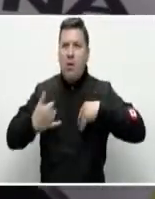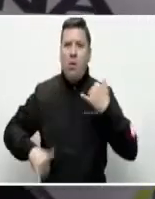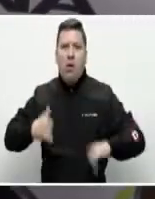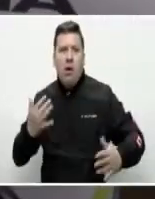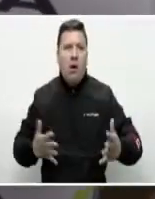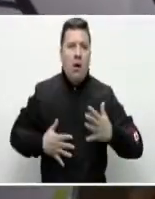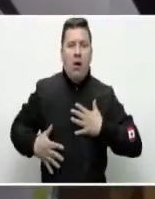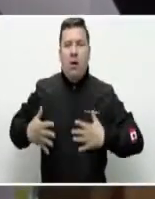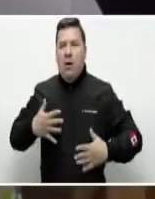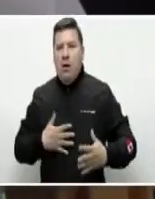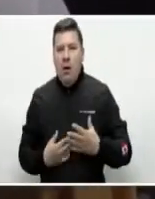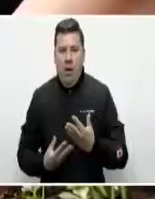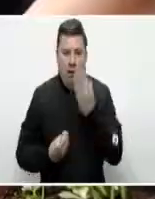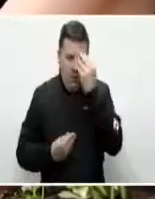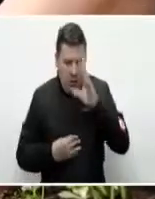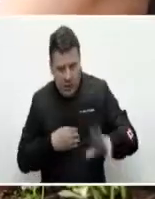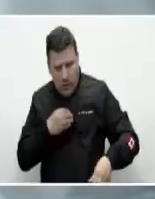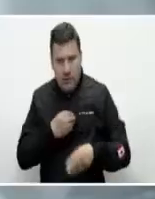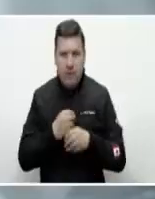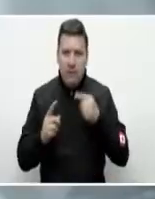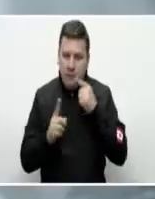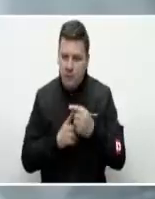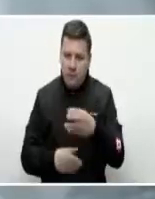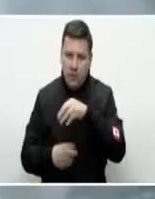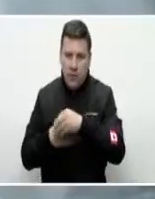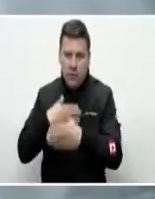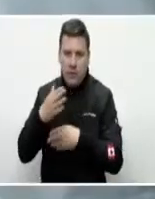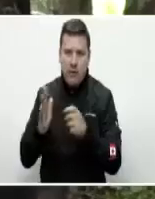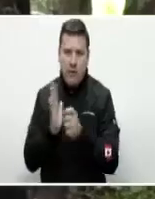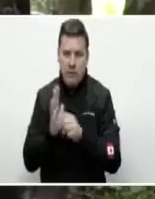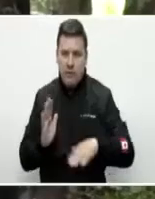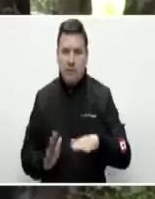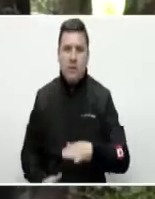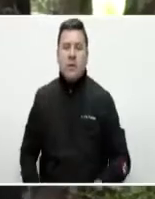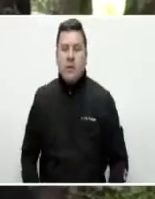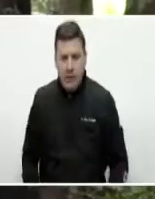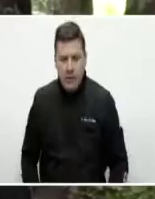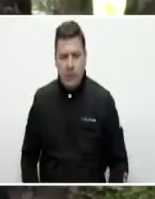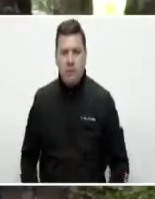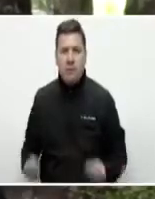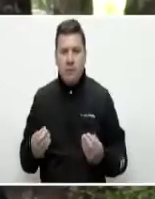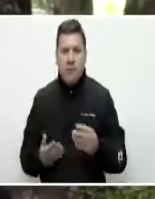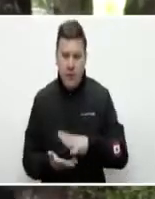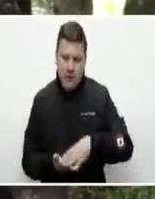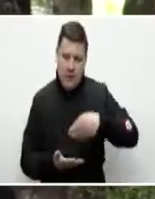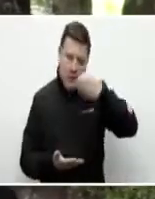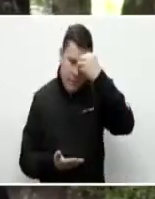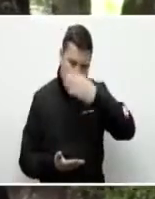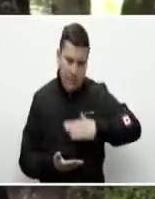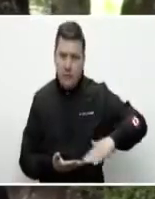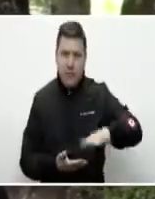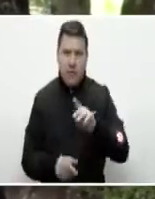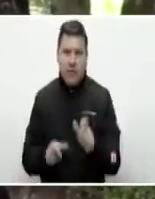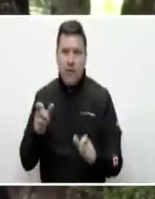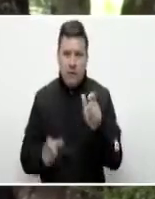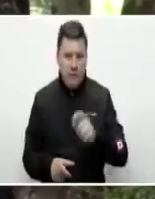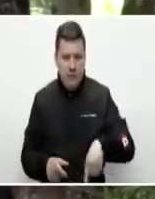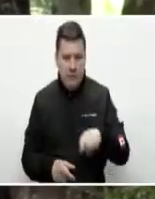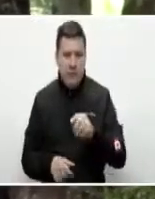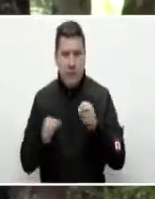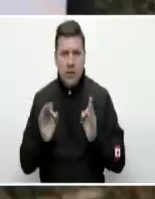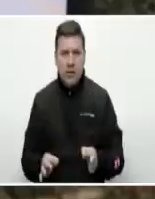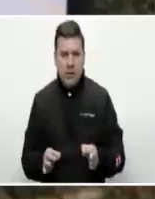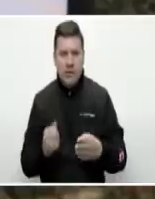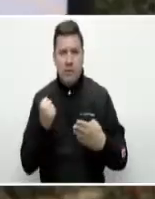generen valor agregado al interior de los procesos productivos, sino para que nuestros aprendices y las personas que son